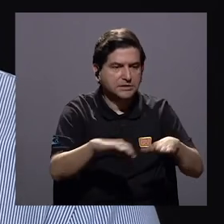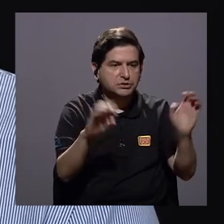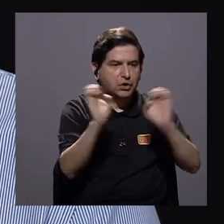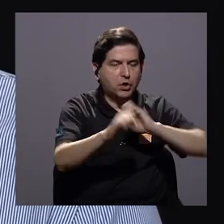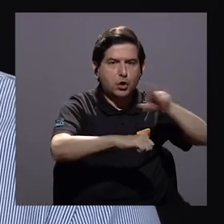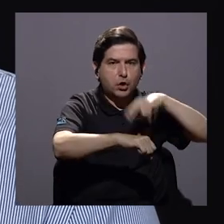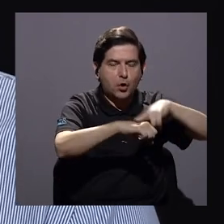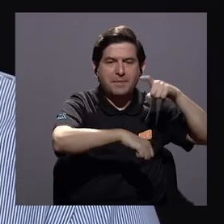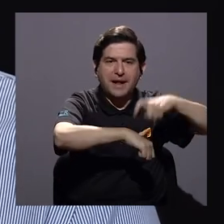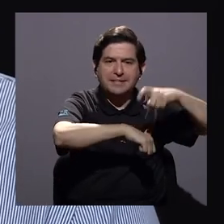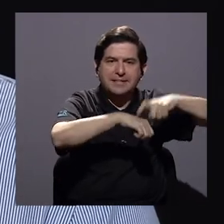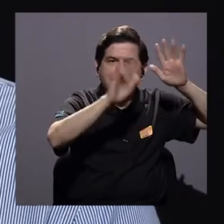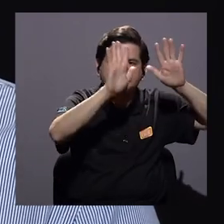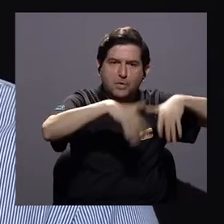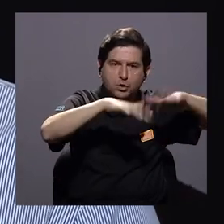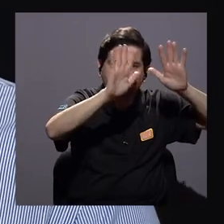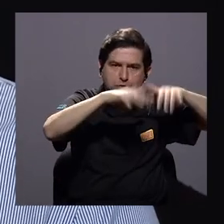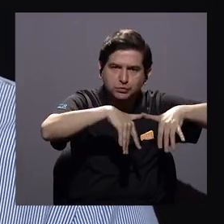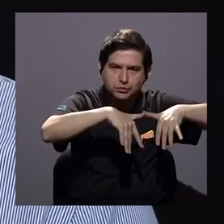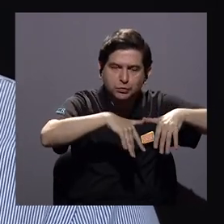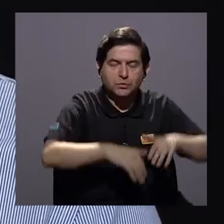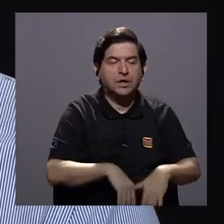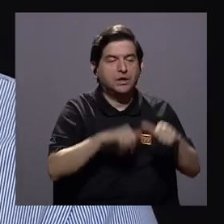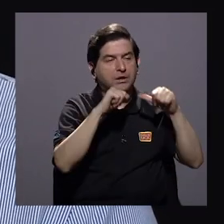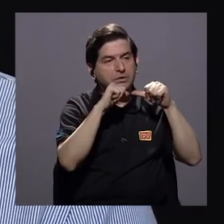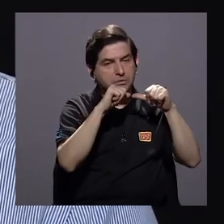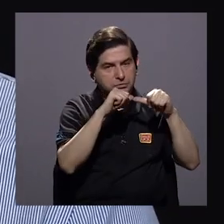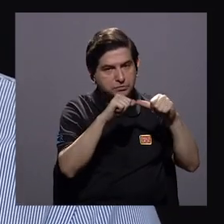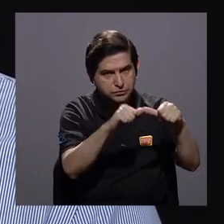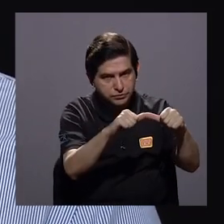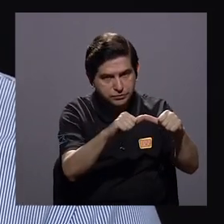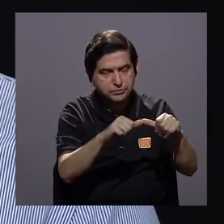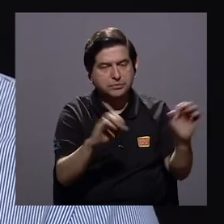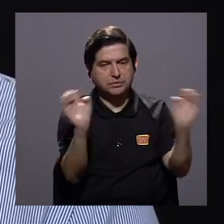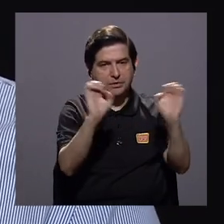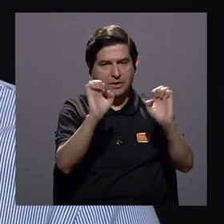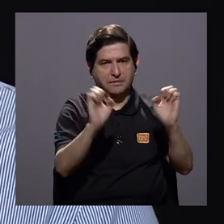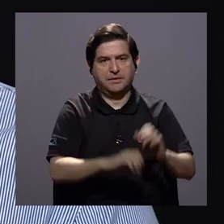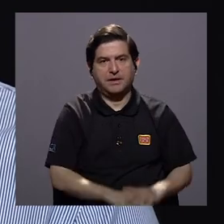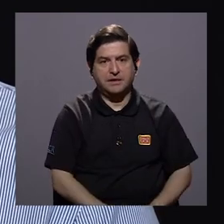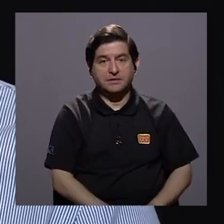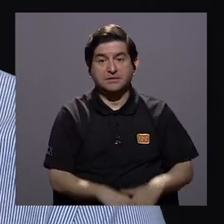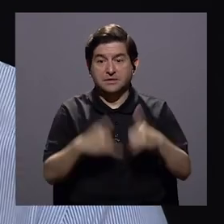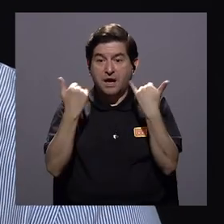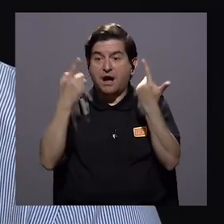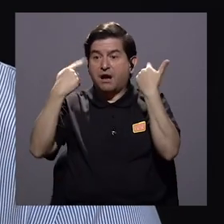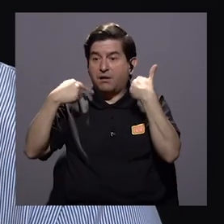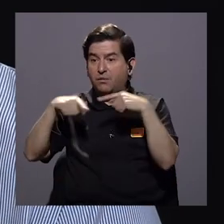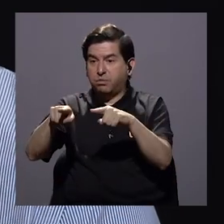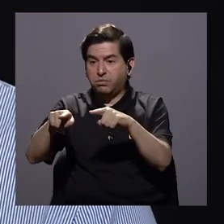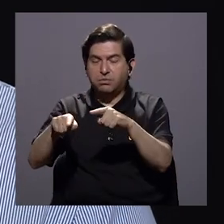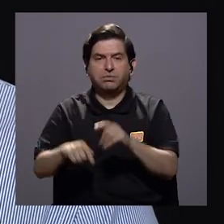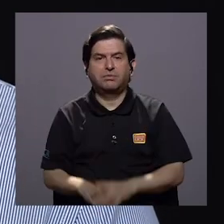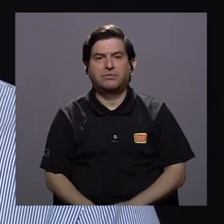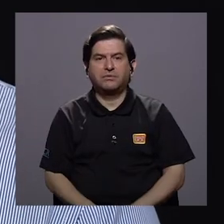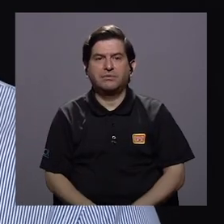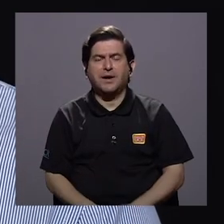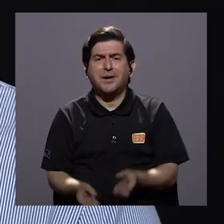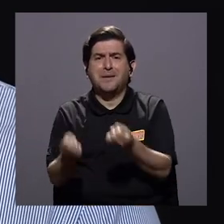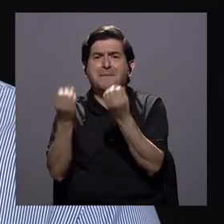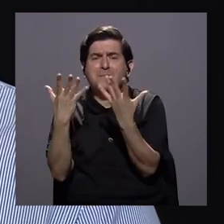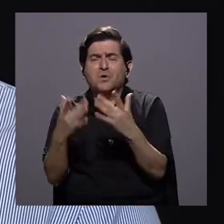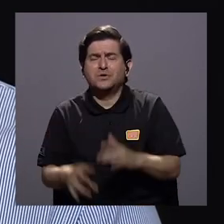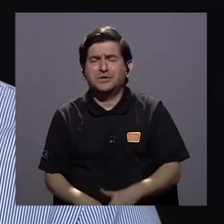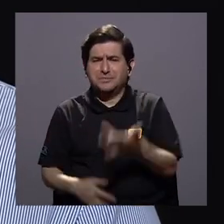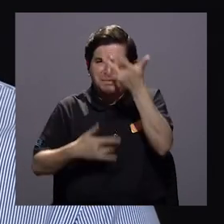las emergencias normales de una época lluviosa que son constantes emergencias de este tipo se estará atendiendo la